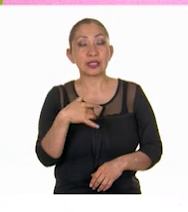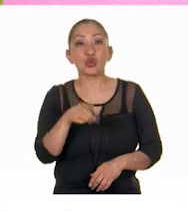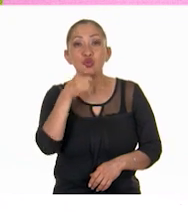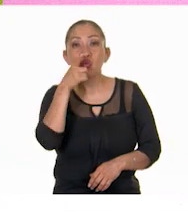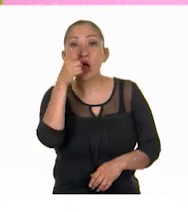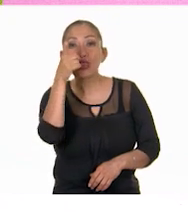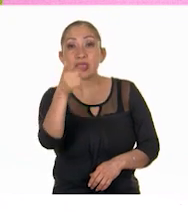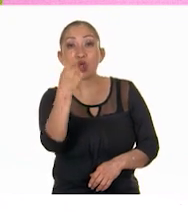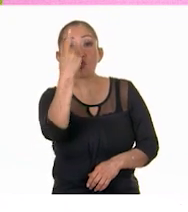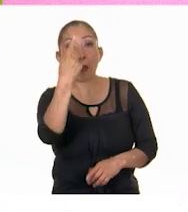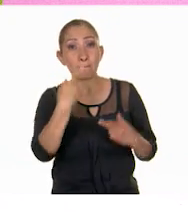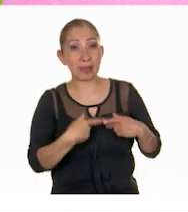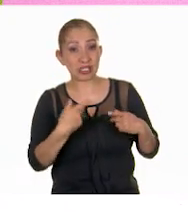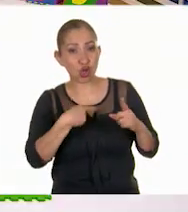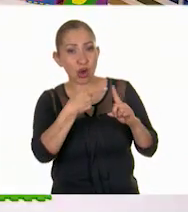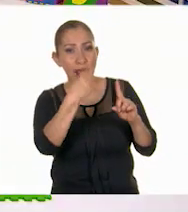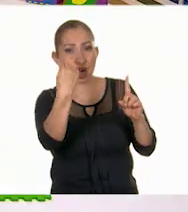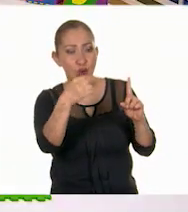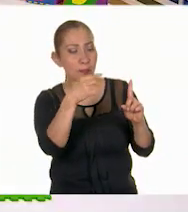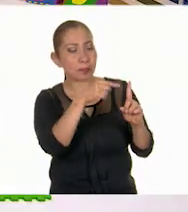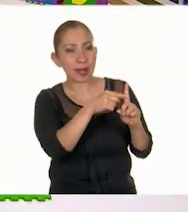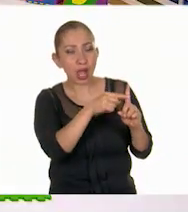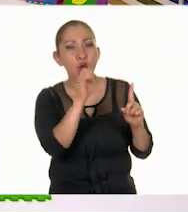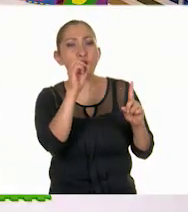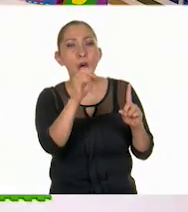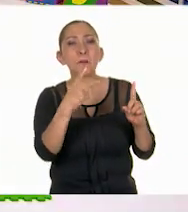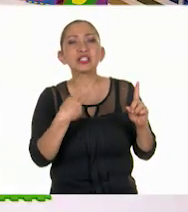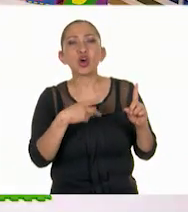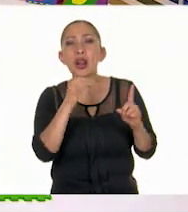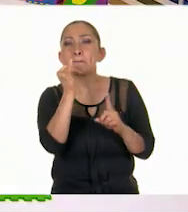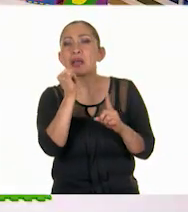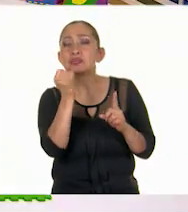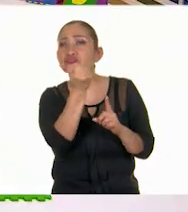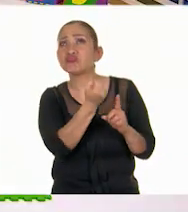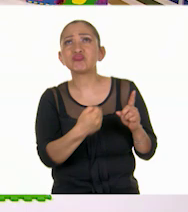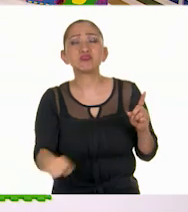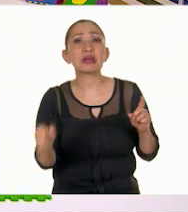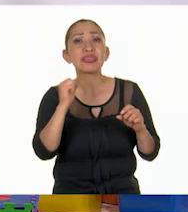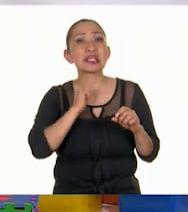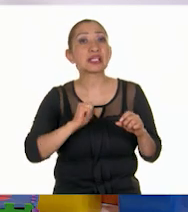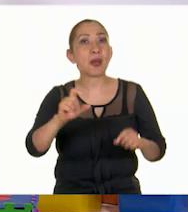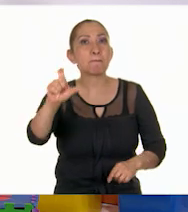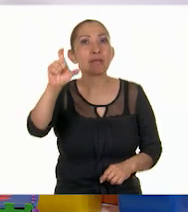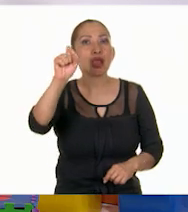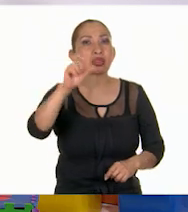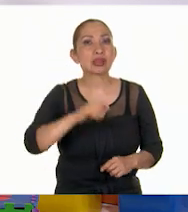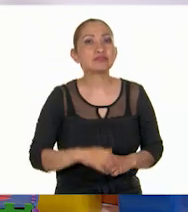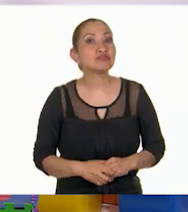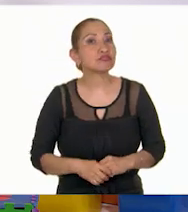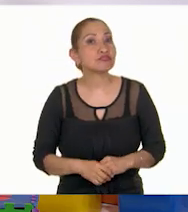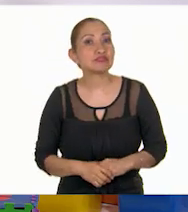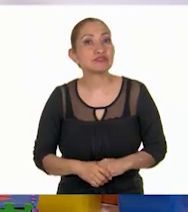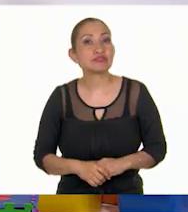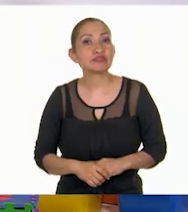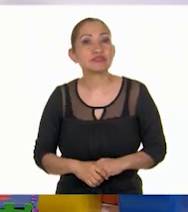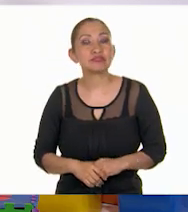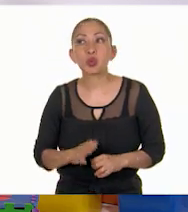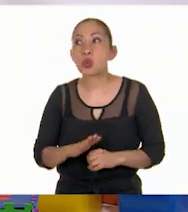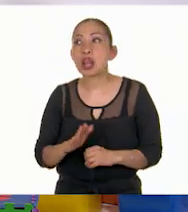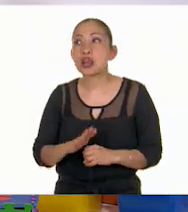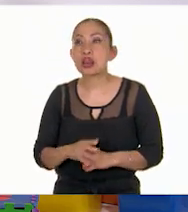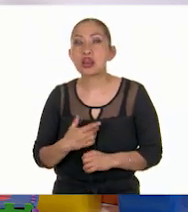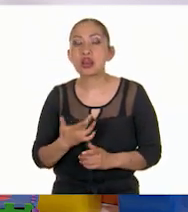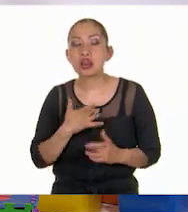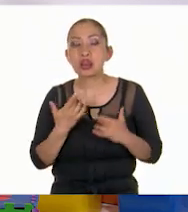Menciona un científico o investigador reconocido del siglo XX. ¿Cuál, Mariana?